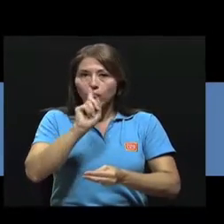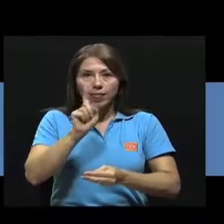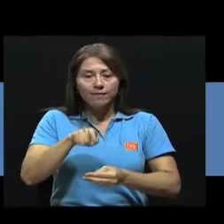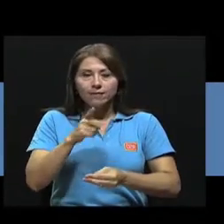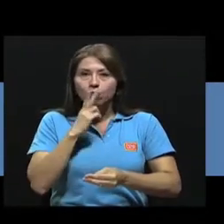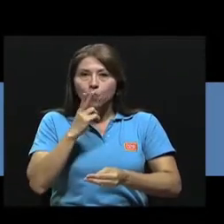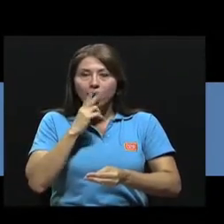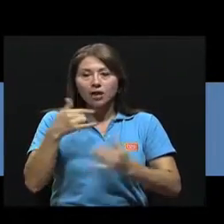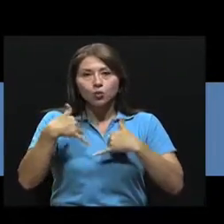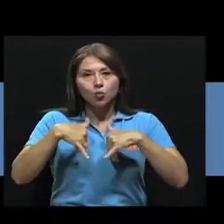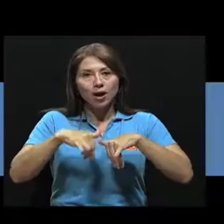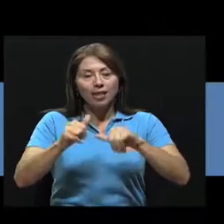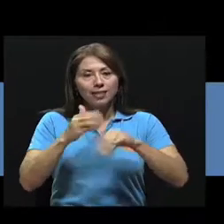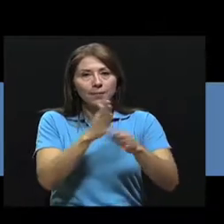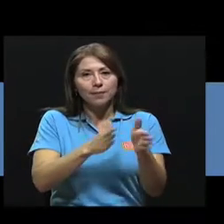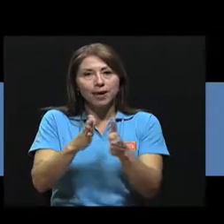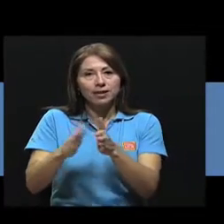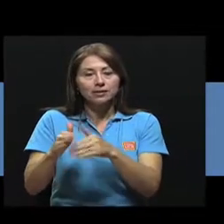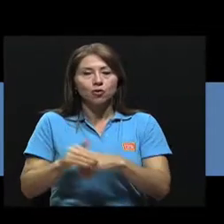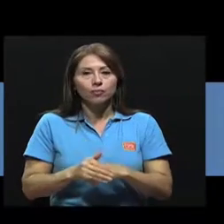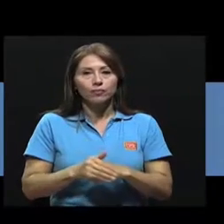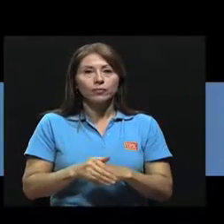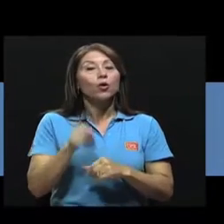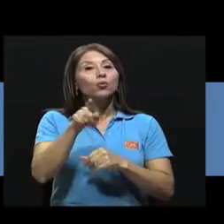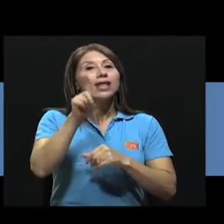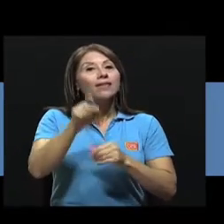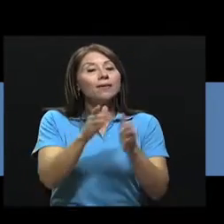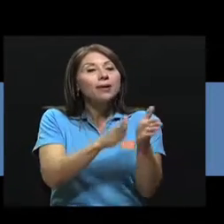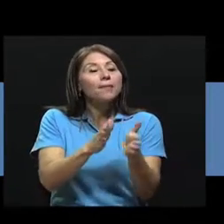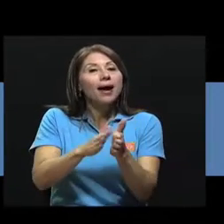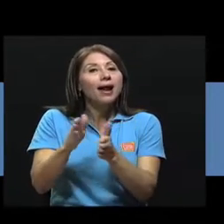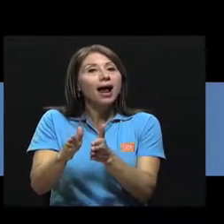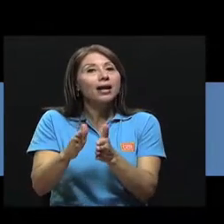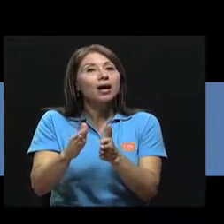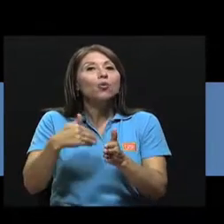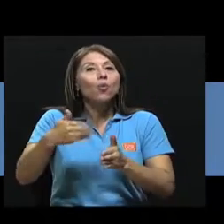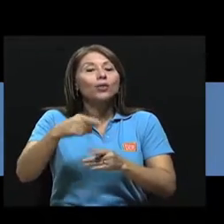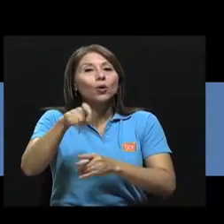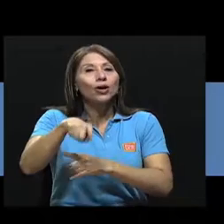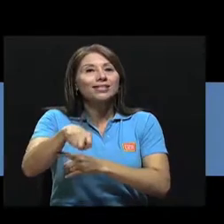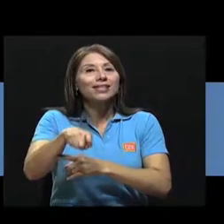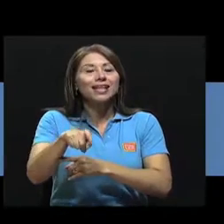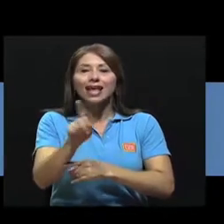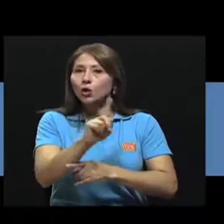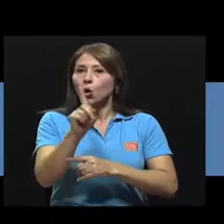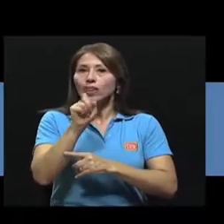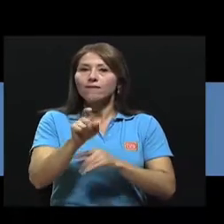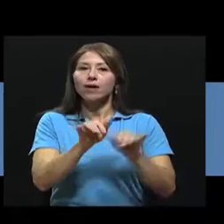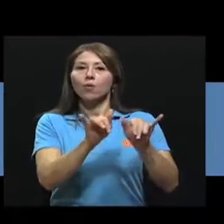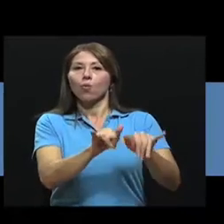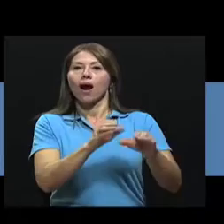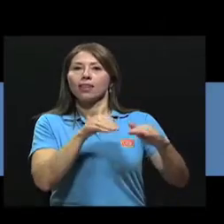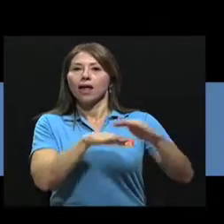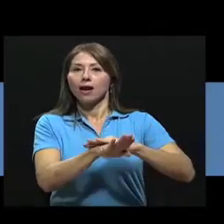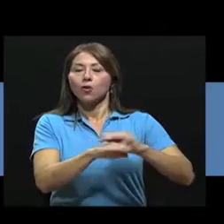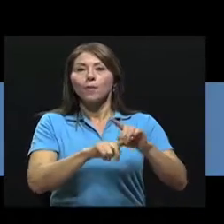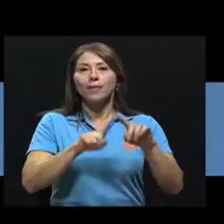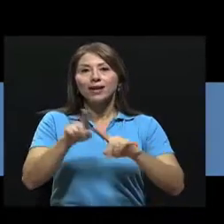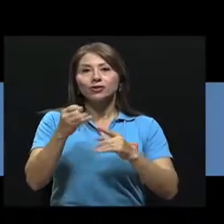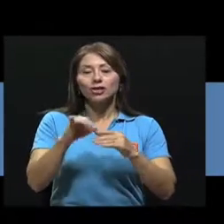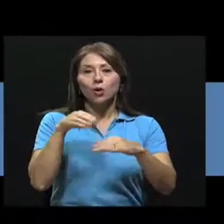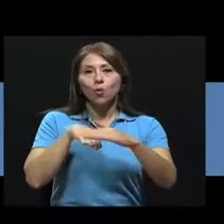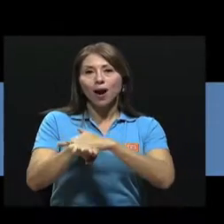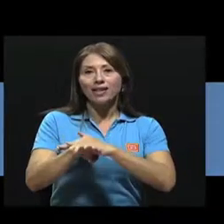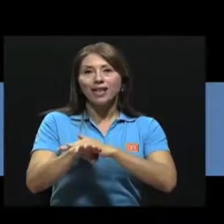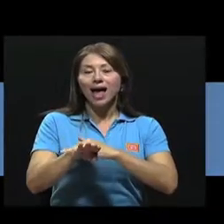vez que lo necesite. No lo conserve, pero si lo hace, refrigérelo por no más de un día. No emplee las preparaciones con